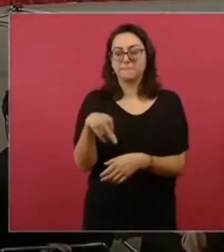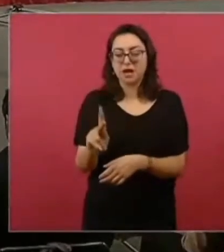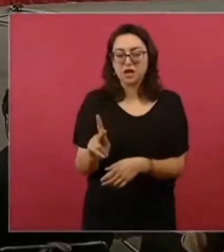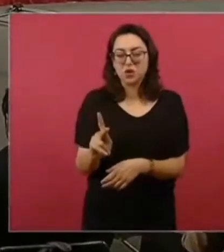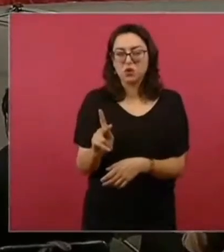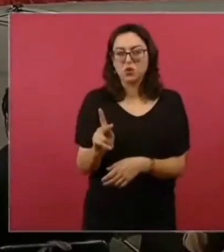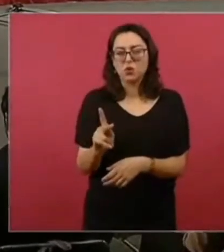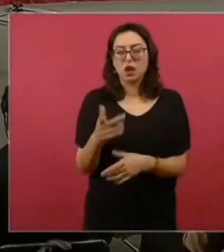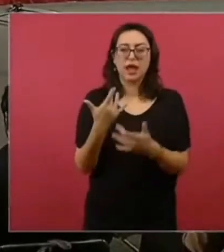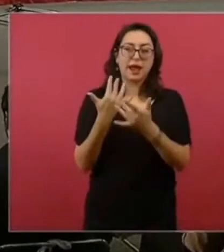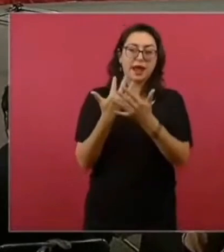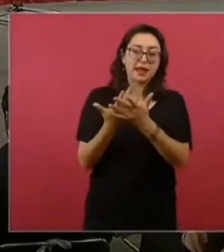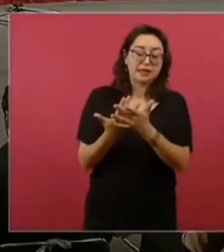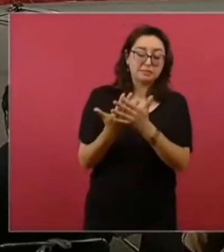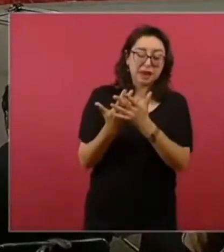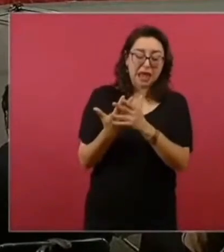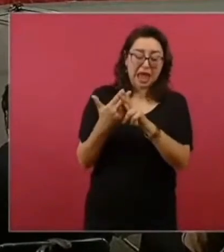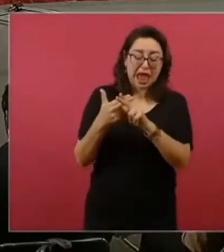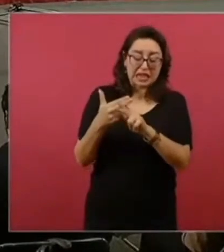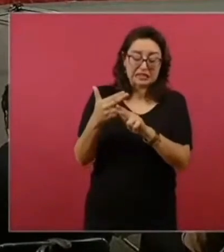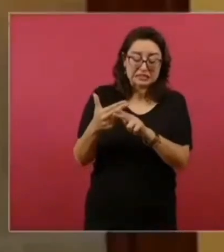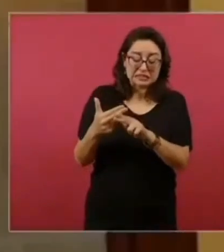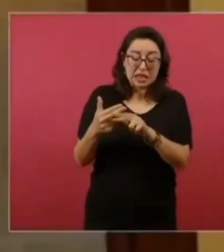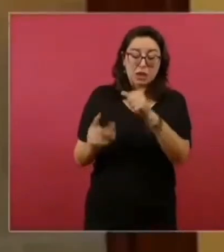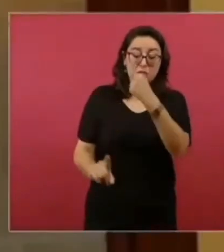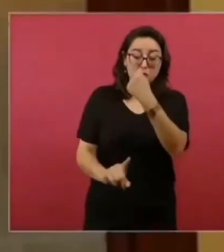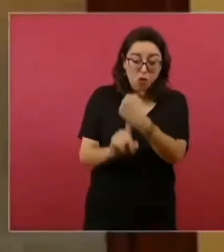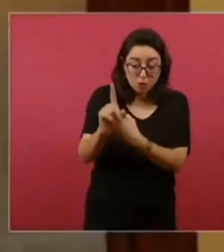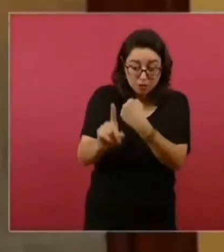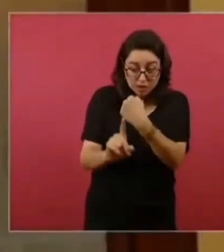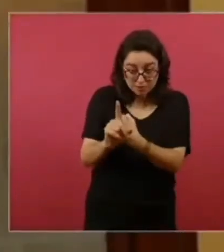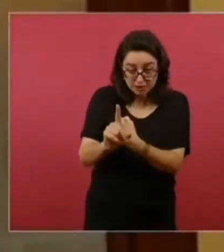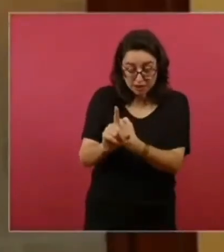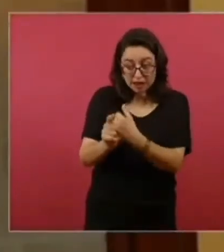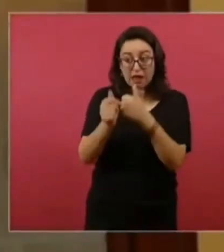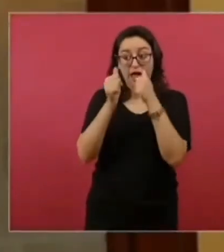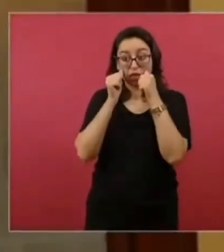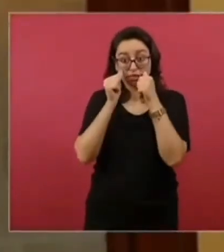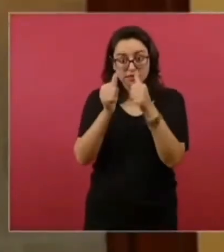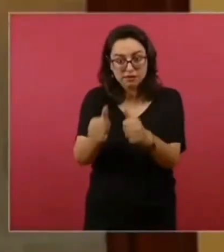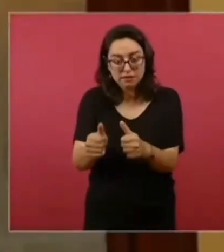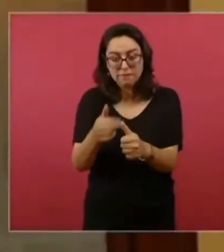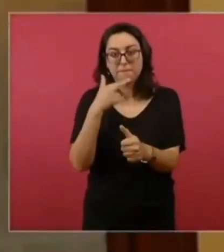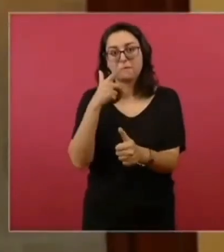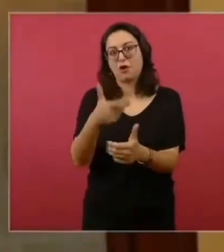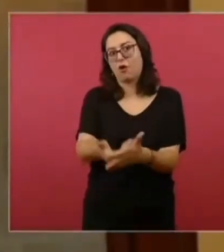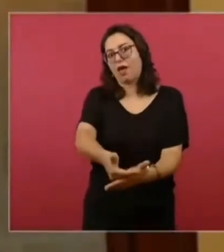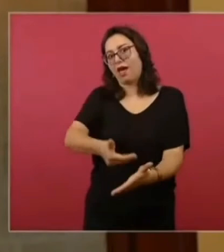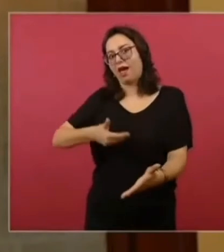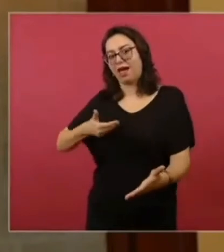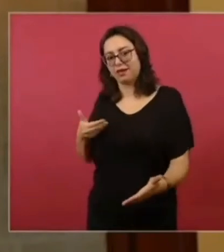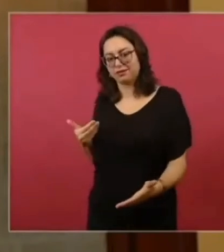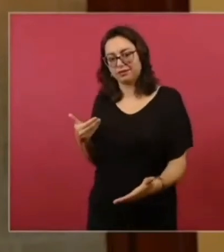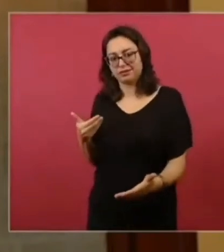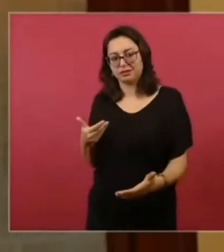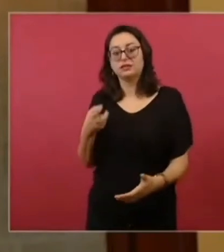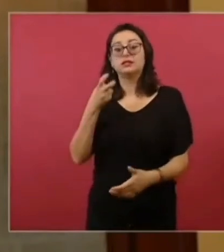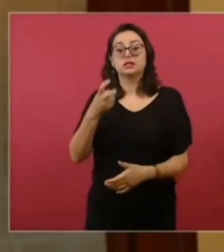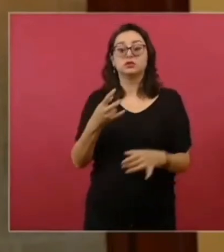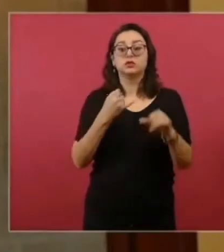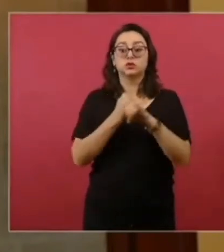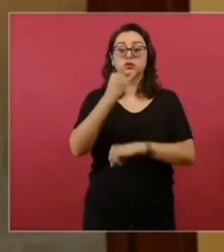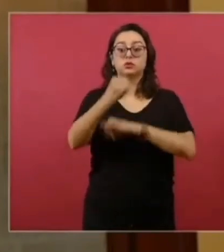que lamentar. Y entonces a nivel internacional, si nos apoyamos y somos más fuertes en cuanto a nuestro